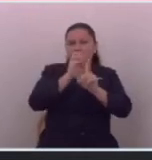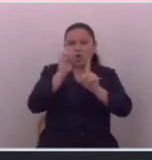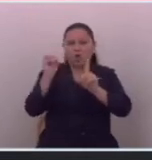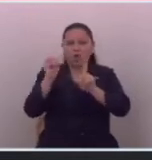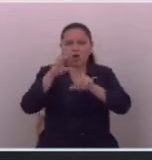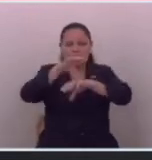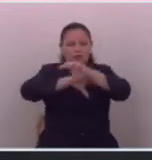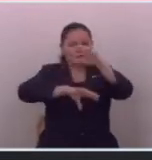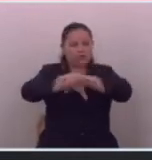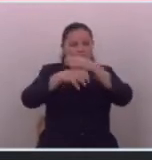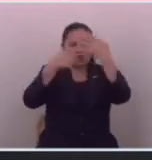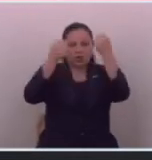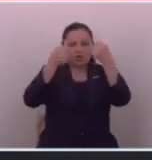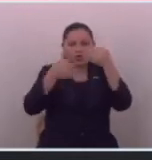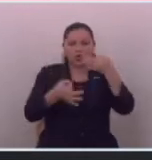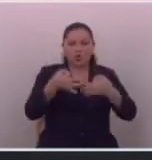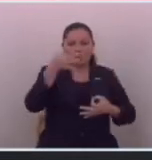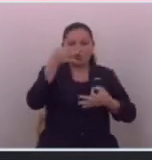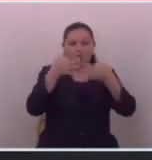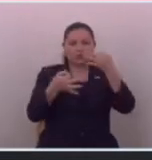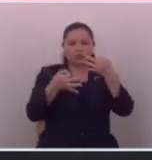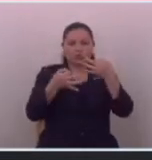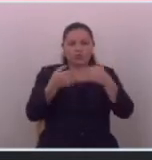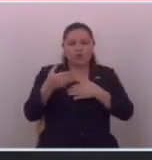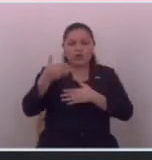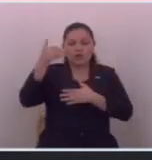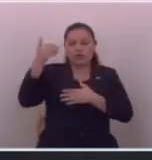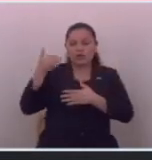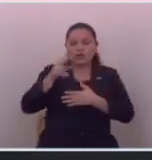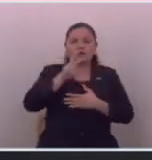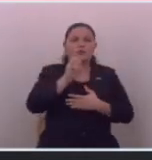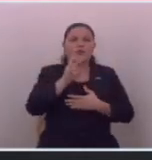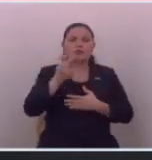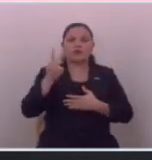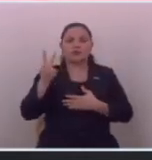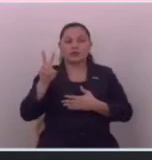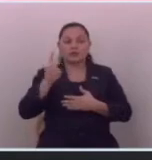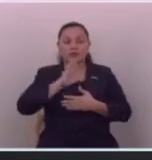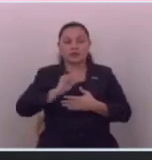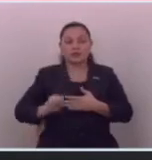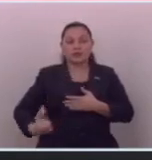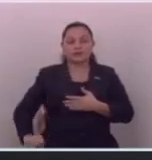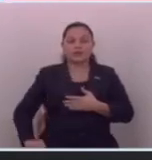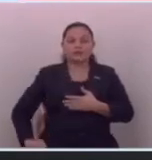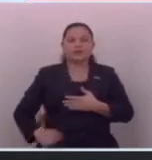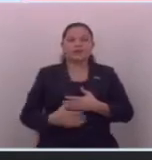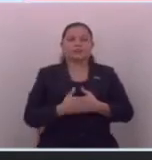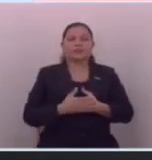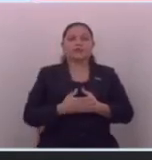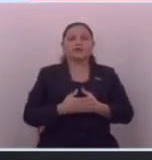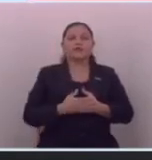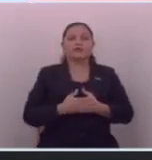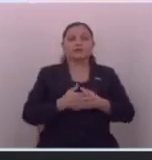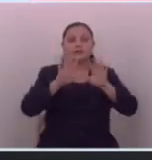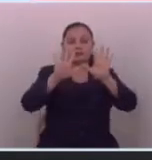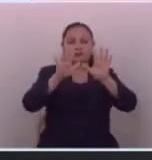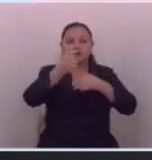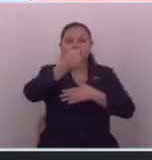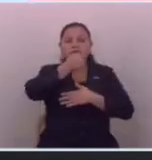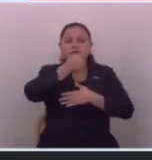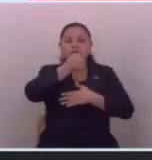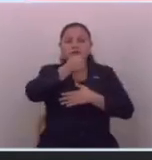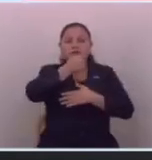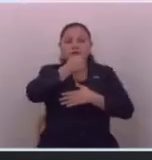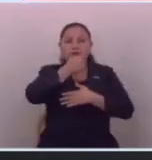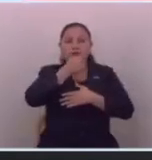detención injusta en el año 2022 en El Salvador 10 periodistas